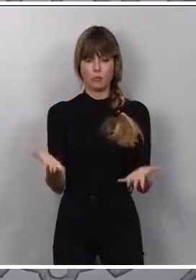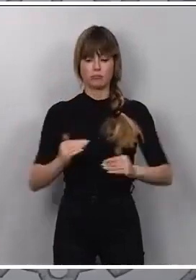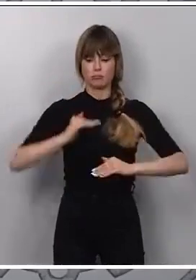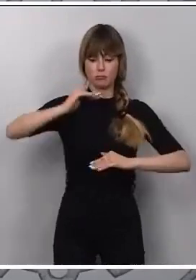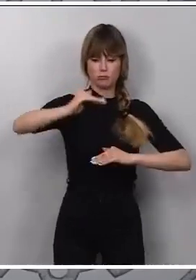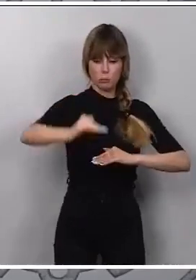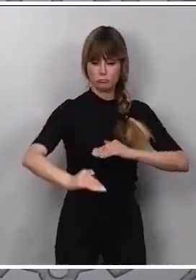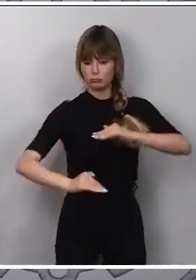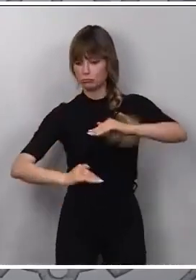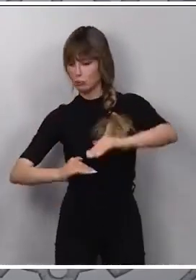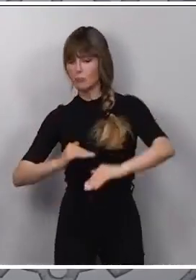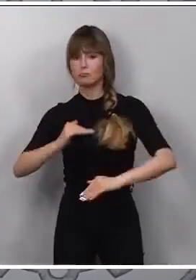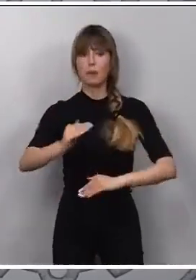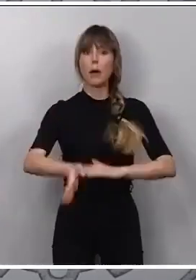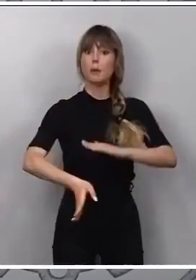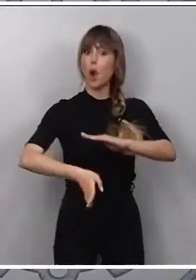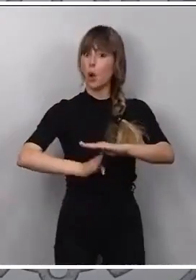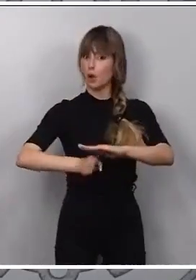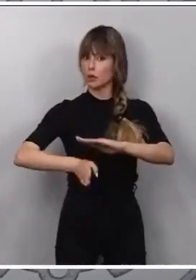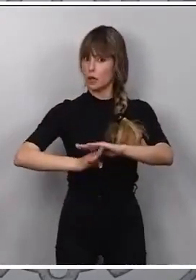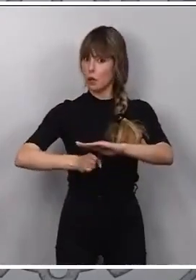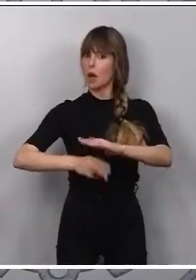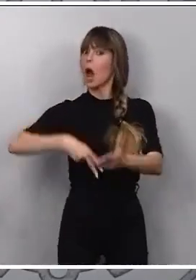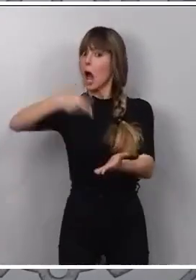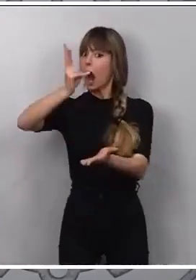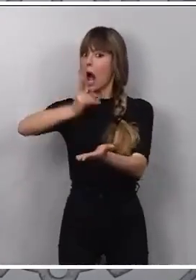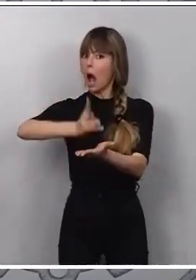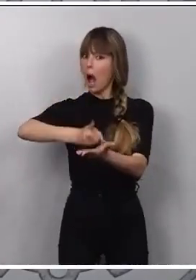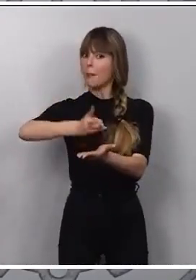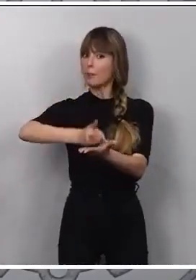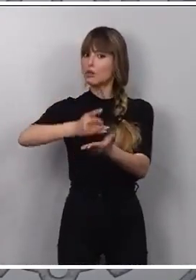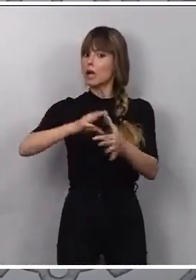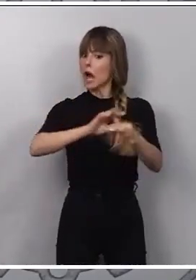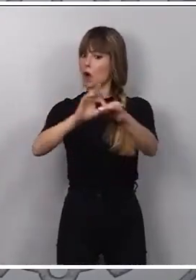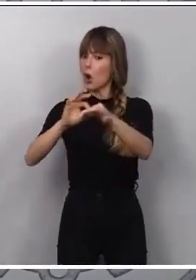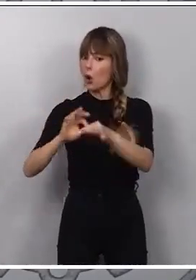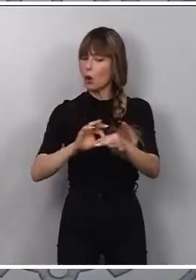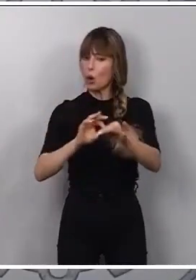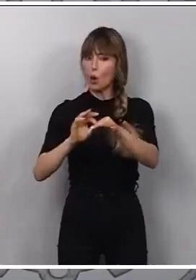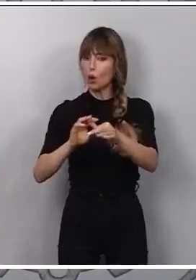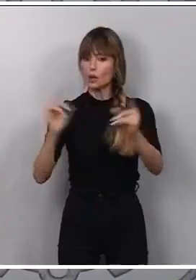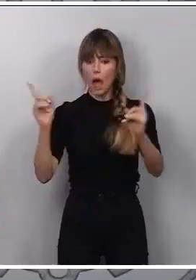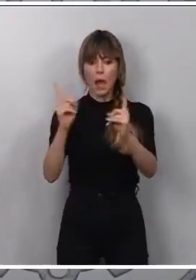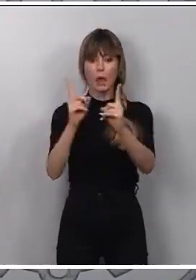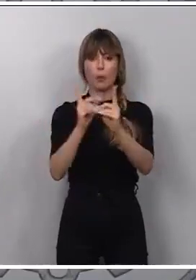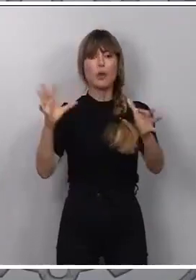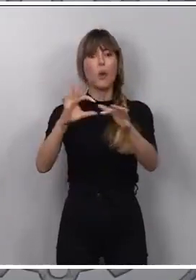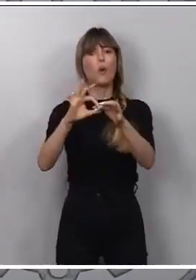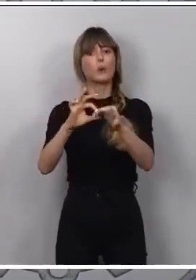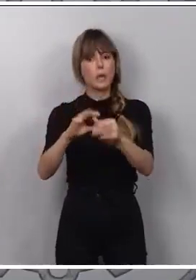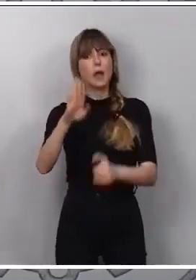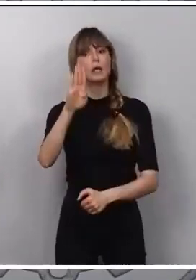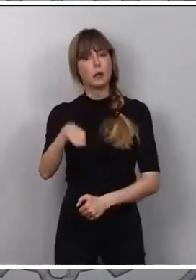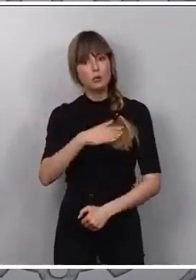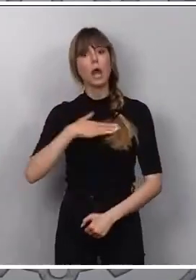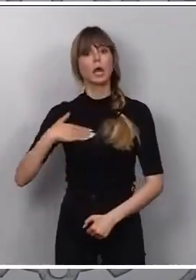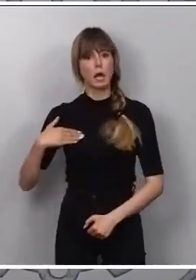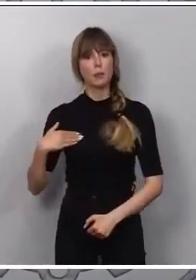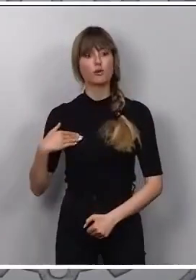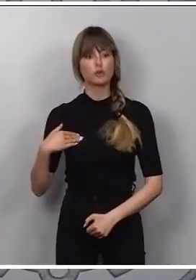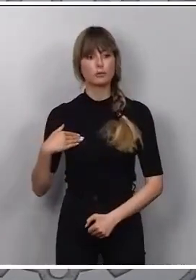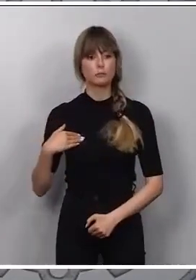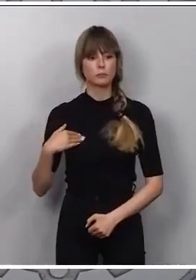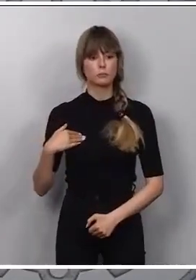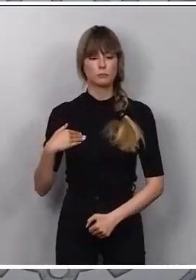avanzando, es seguir apostando por la concordia, por el reencuentro, por la unidad con Cataluña y, desde